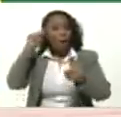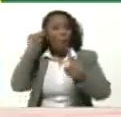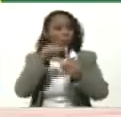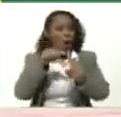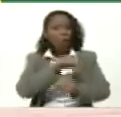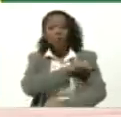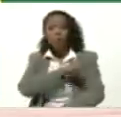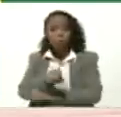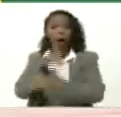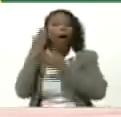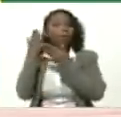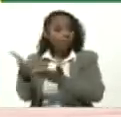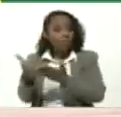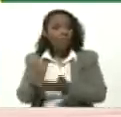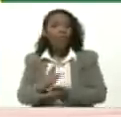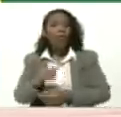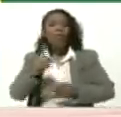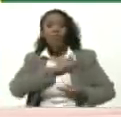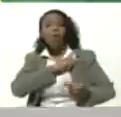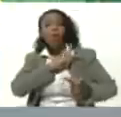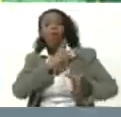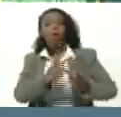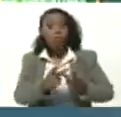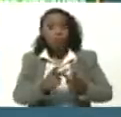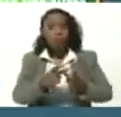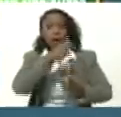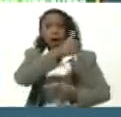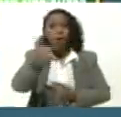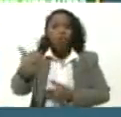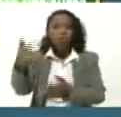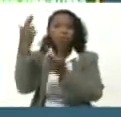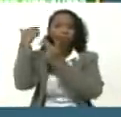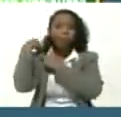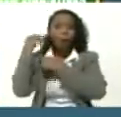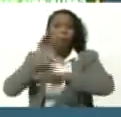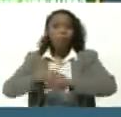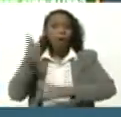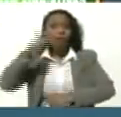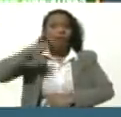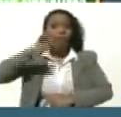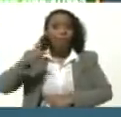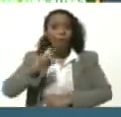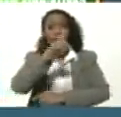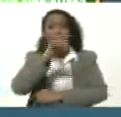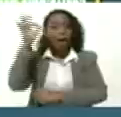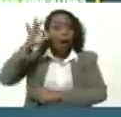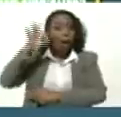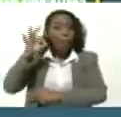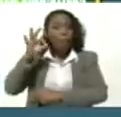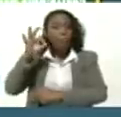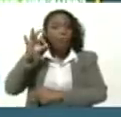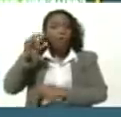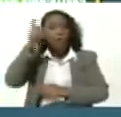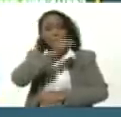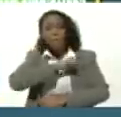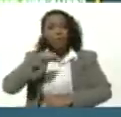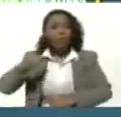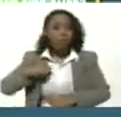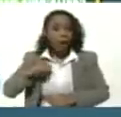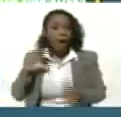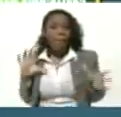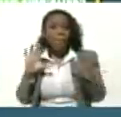Se cumpla Voluntariamente Porque necesitamos El 100% Del personal